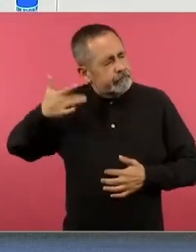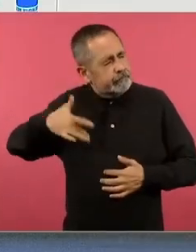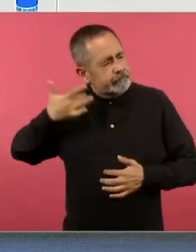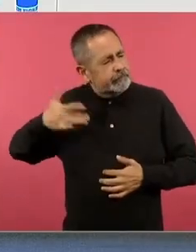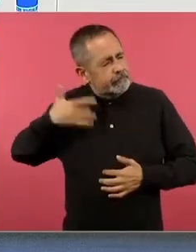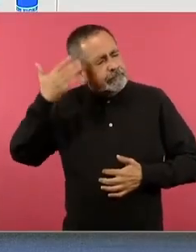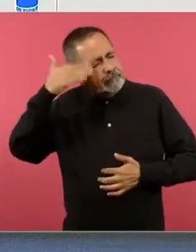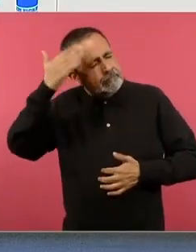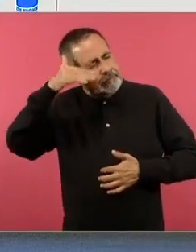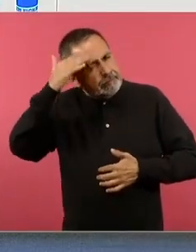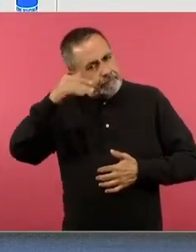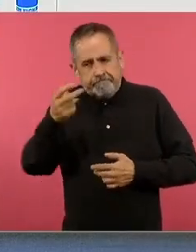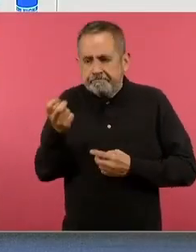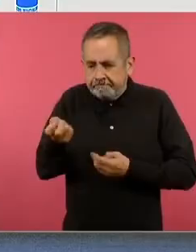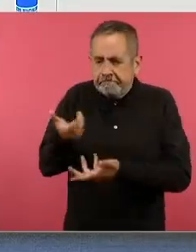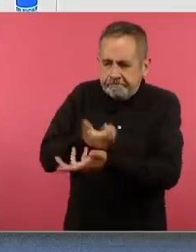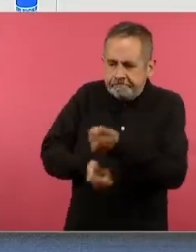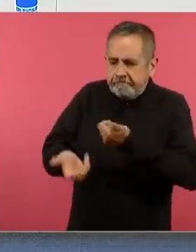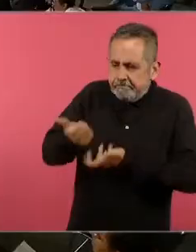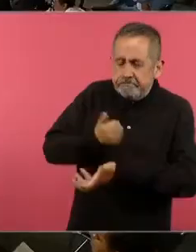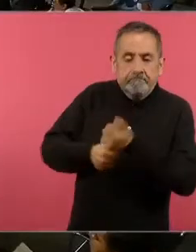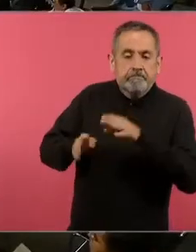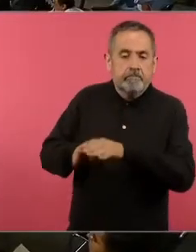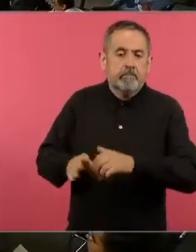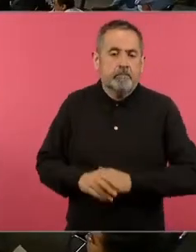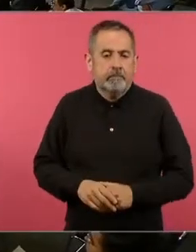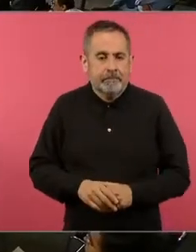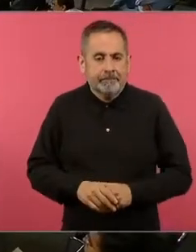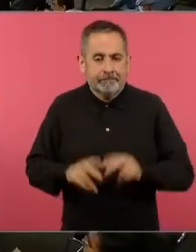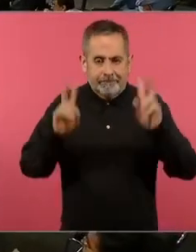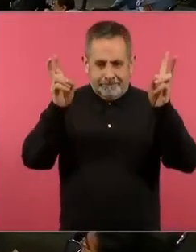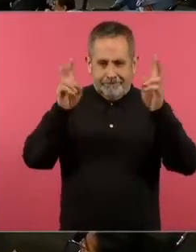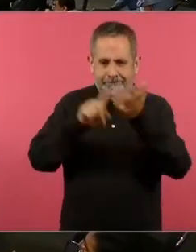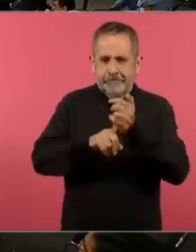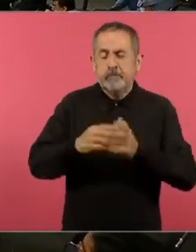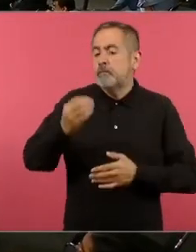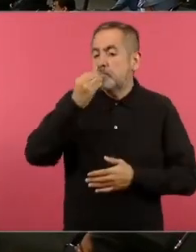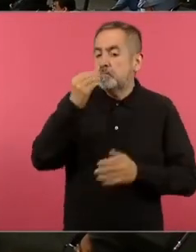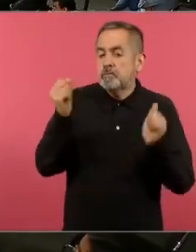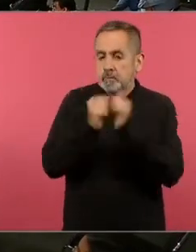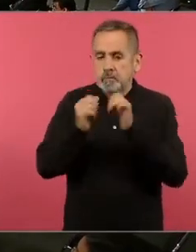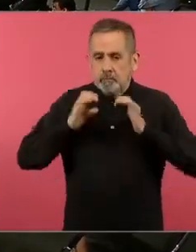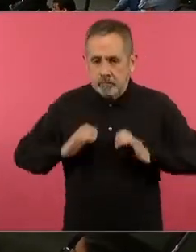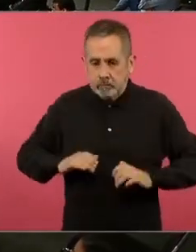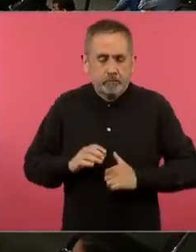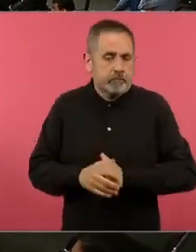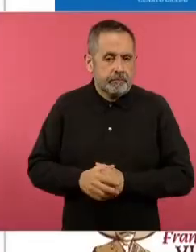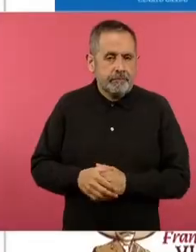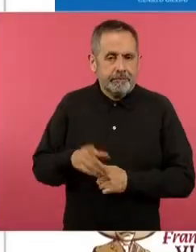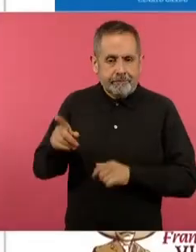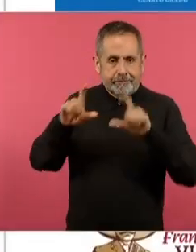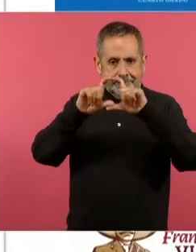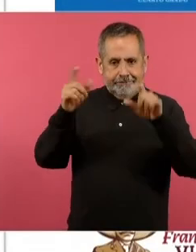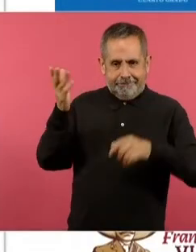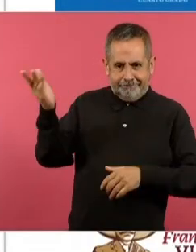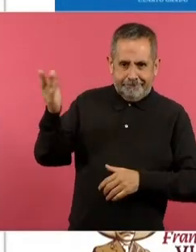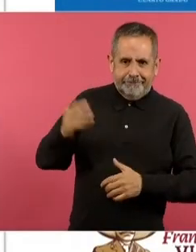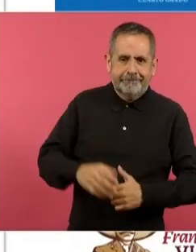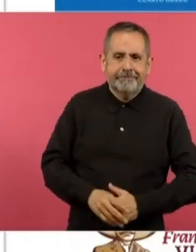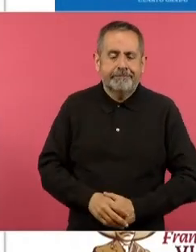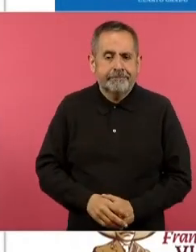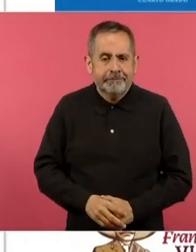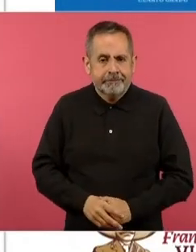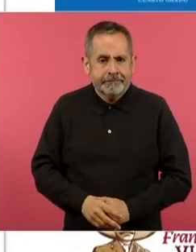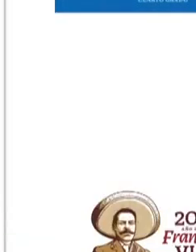por favor miren la aventura de la comida a través del cuerpo la aventura de la comida a través del cuerpo está